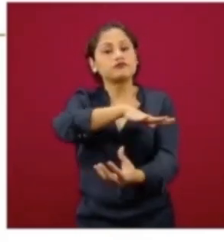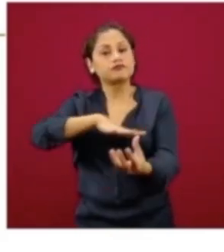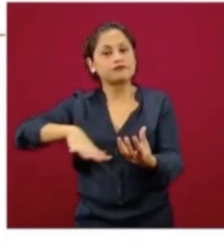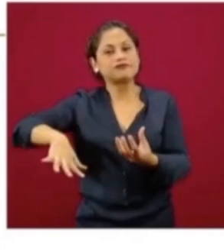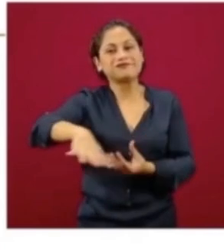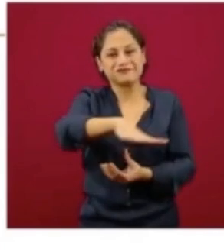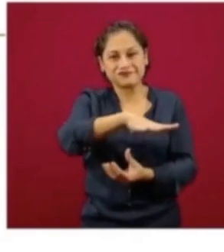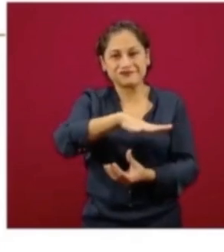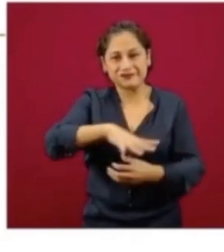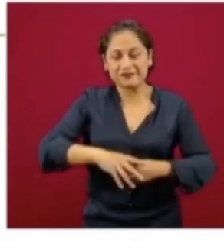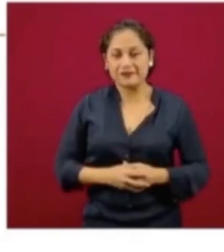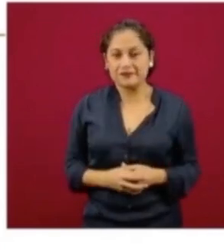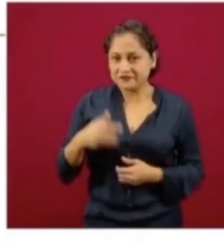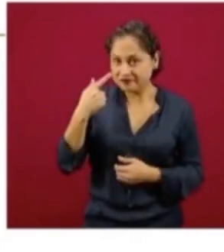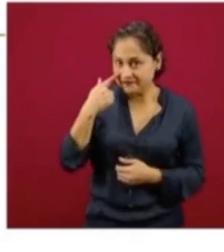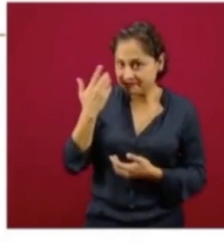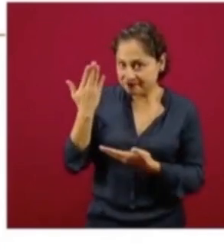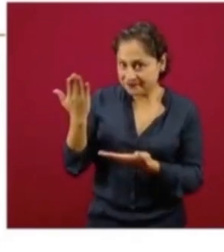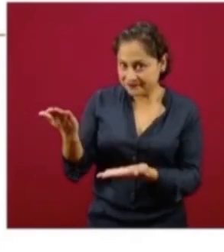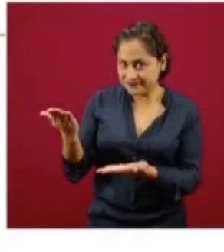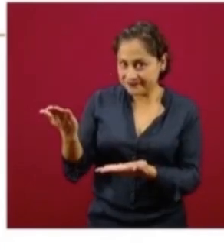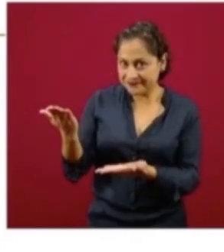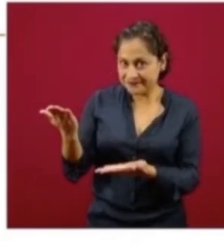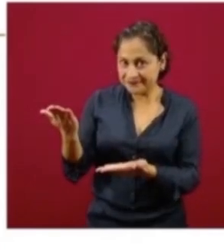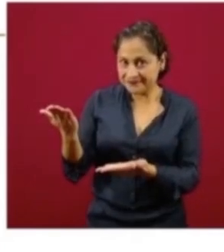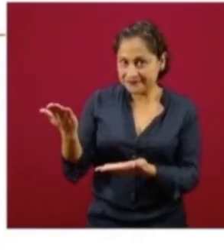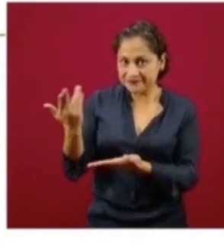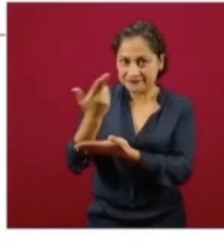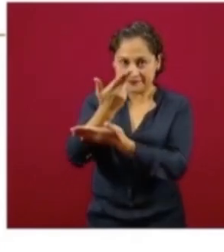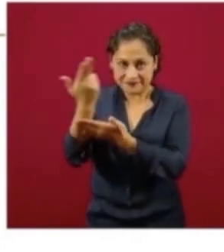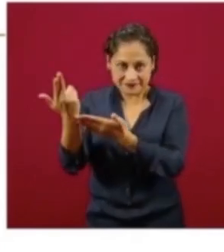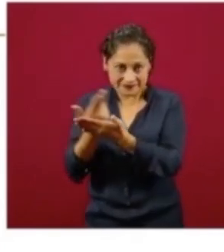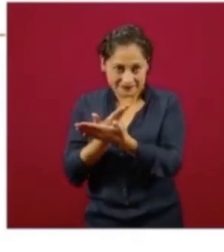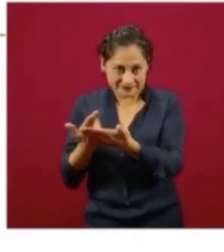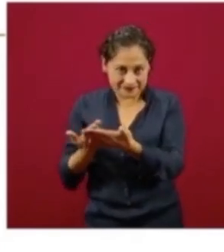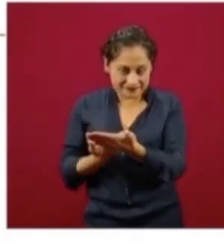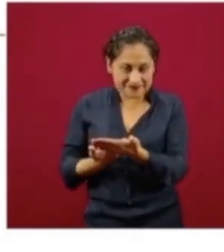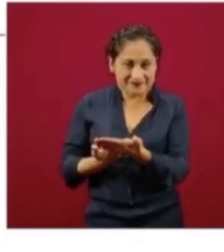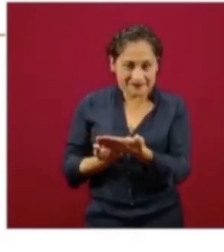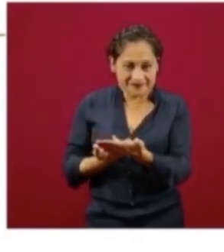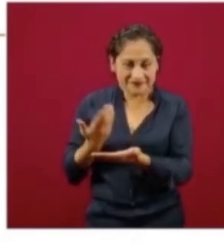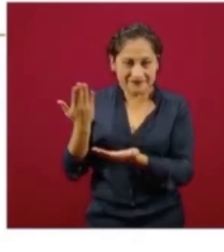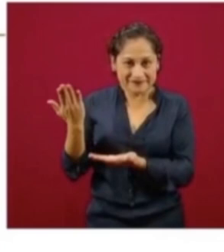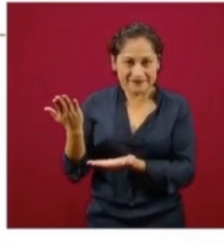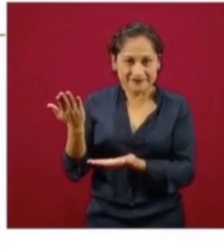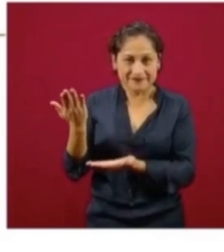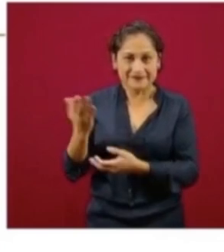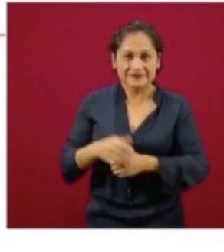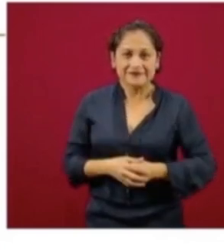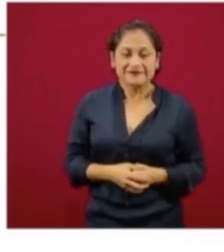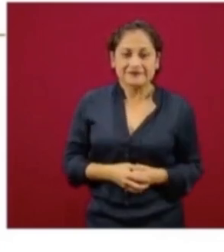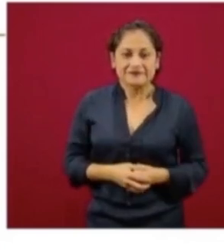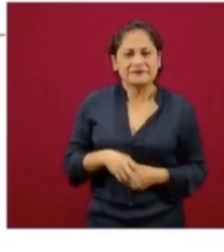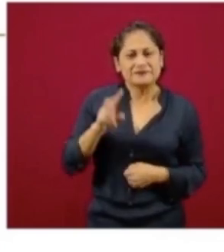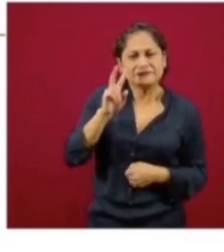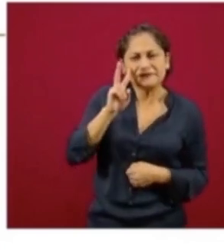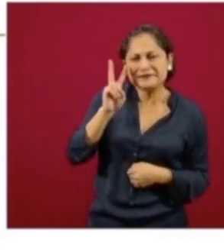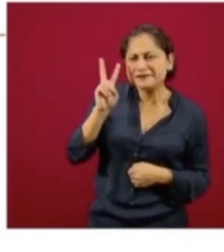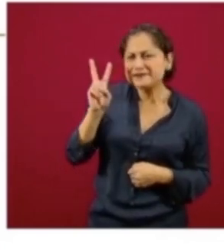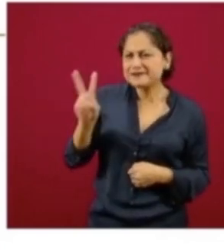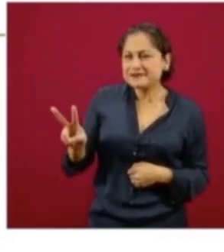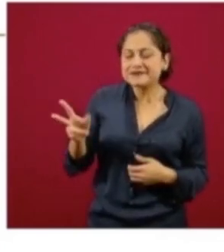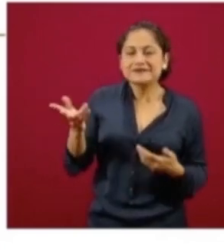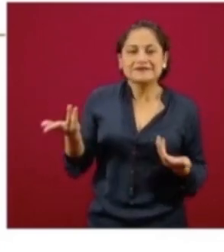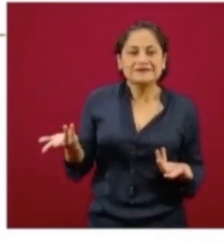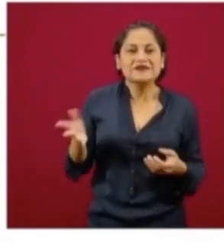ver en este esquema, en este dibujo, en esta infografía, podemos revisar cuáles son las necesidades